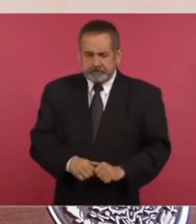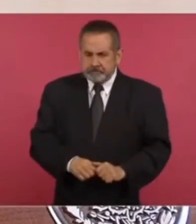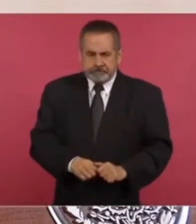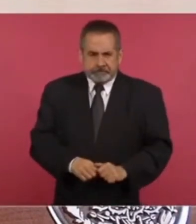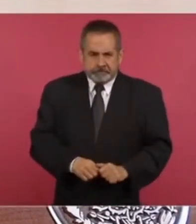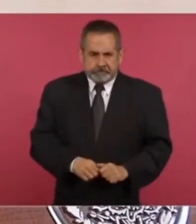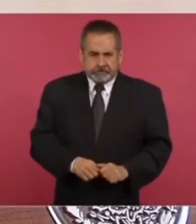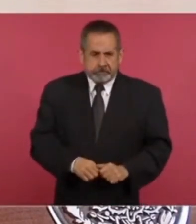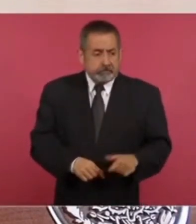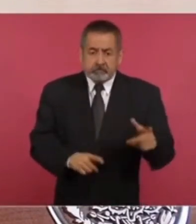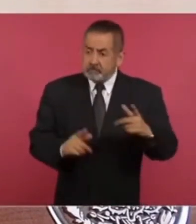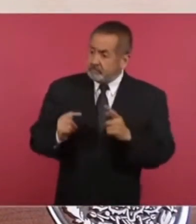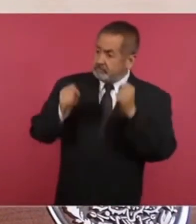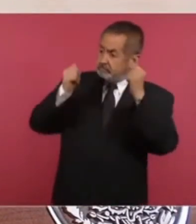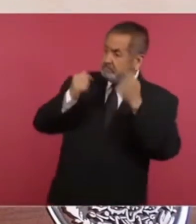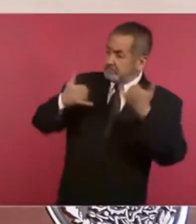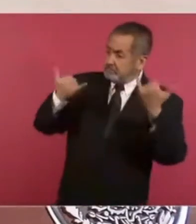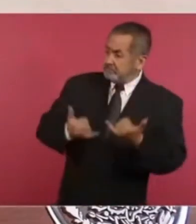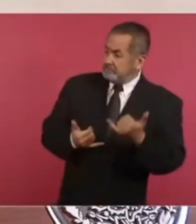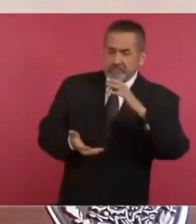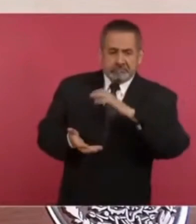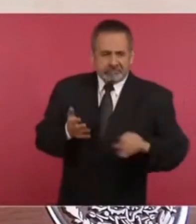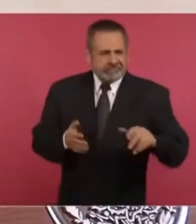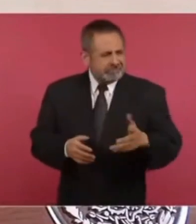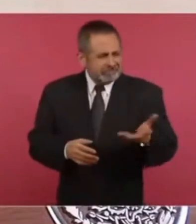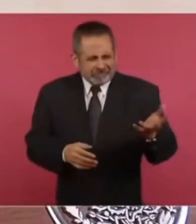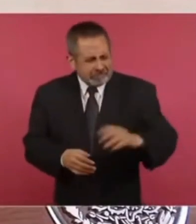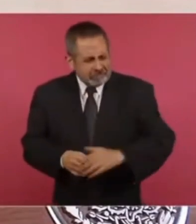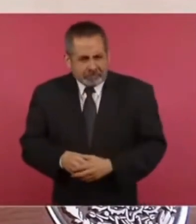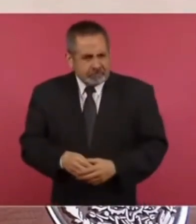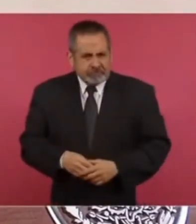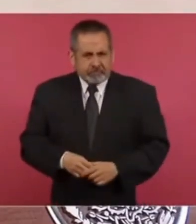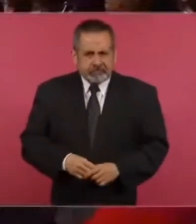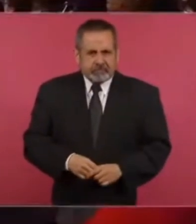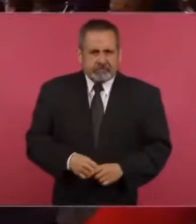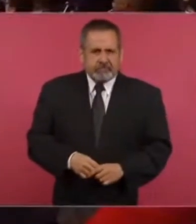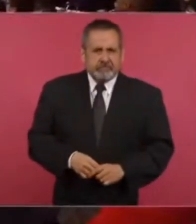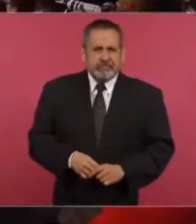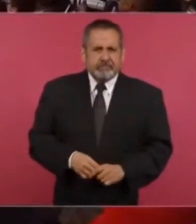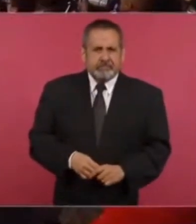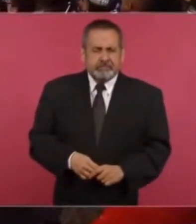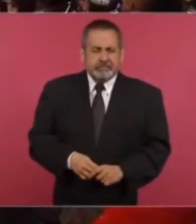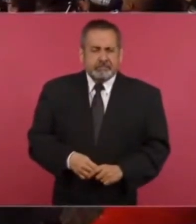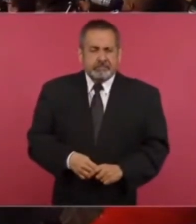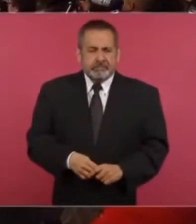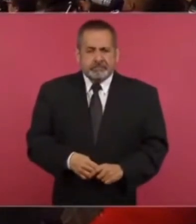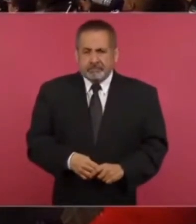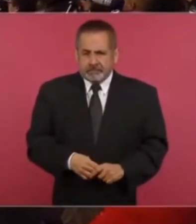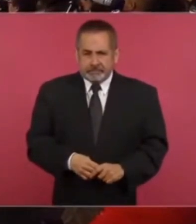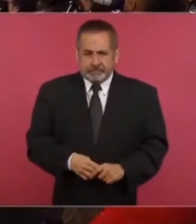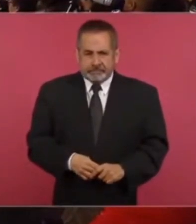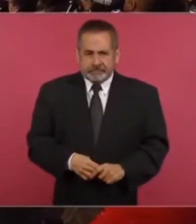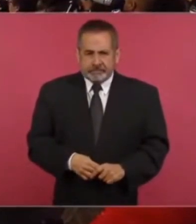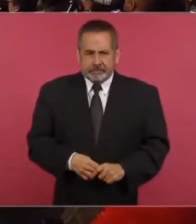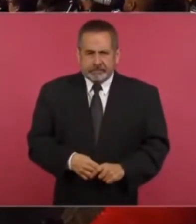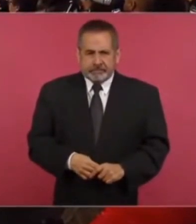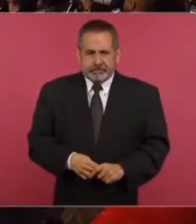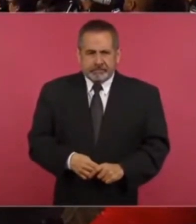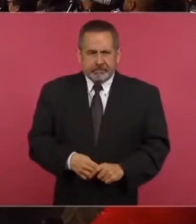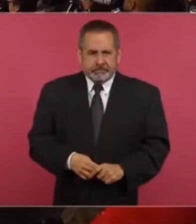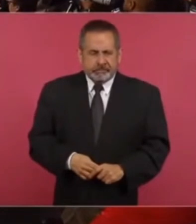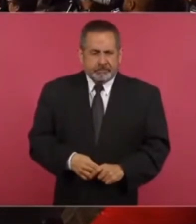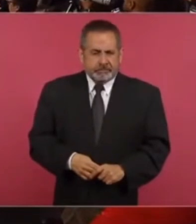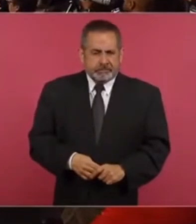impune y me gustaría que este salgan